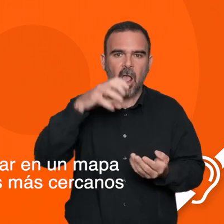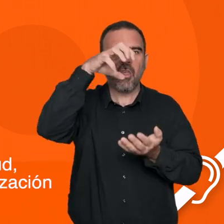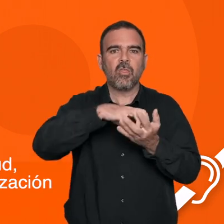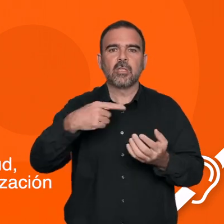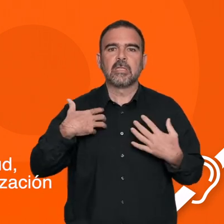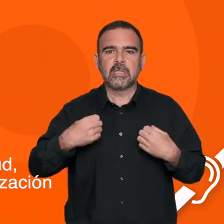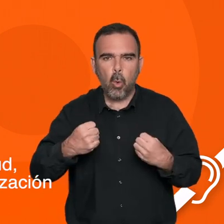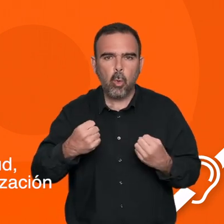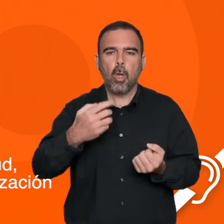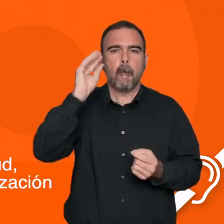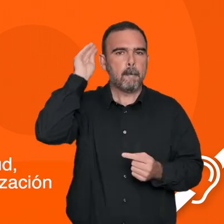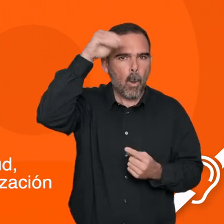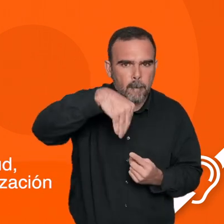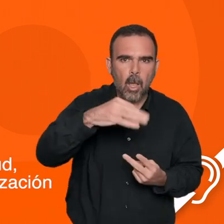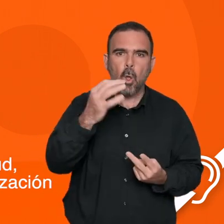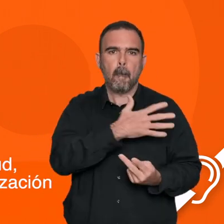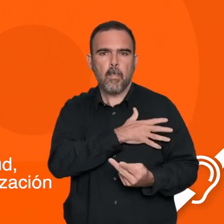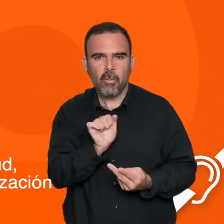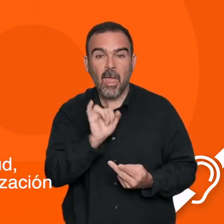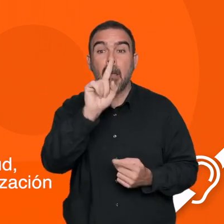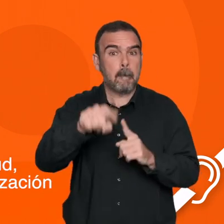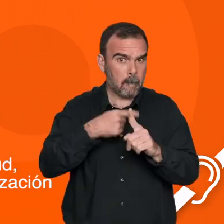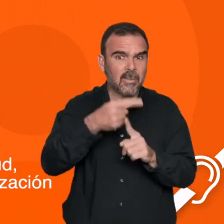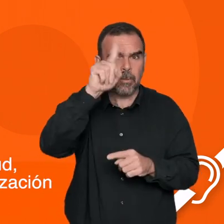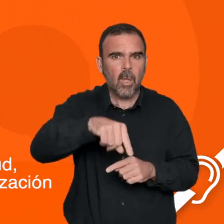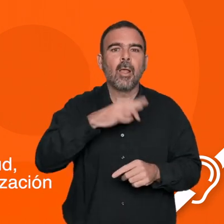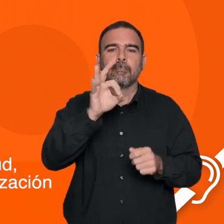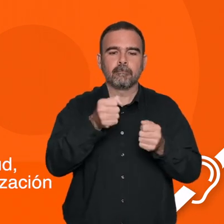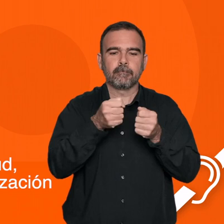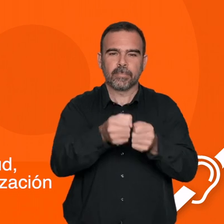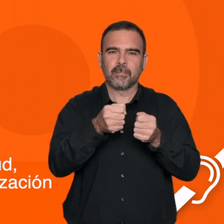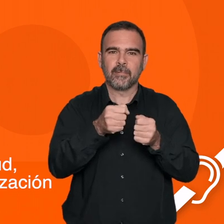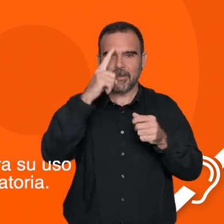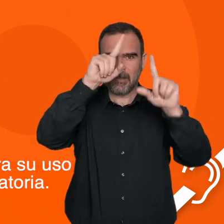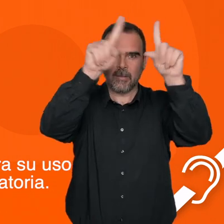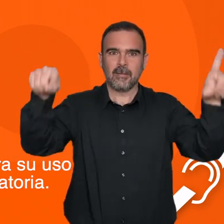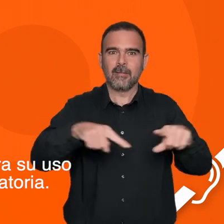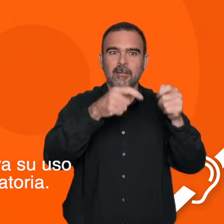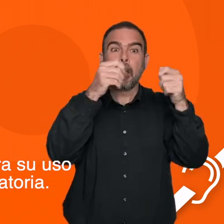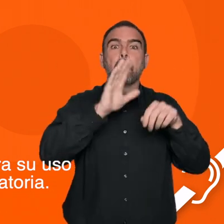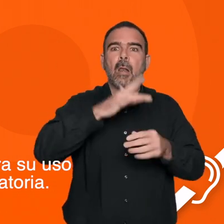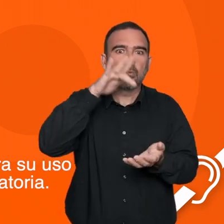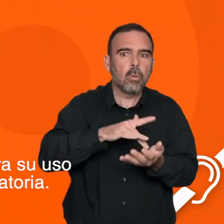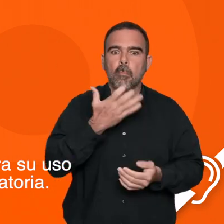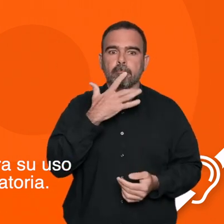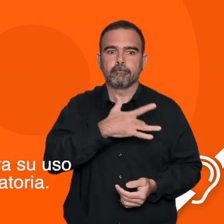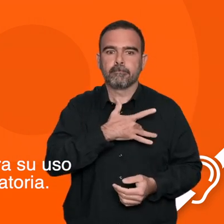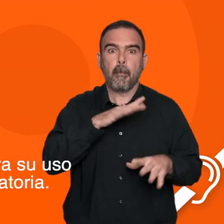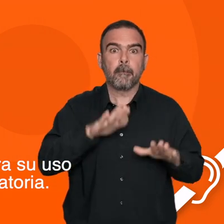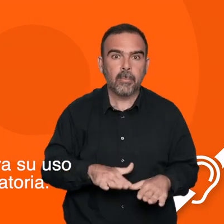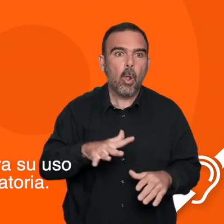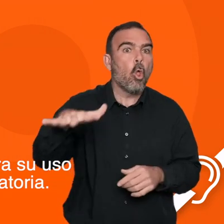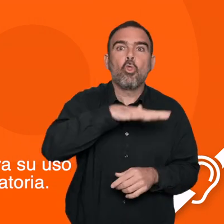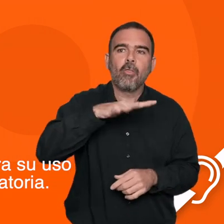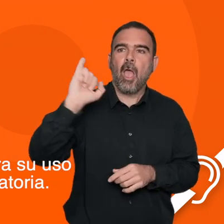hospitales, centros de salud, bomberos y policía, e incluso la localización de desfibriladores semiautomáticos para su